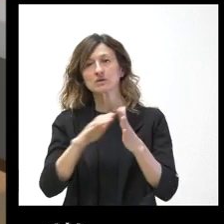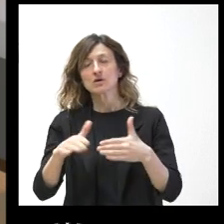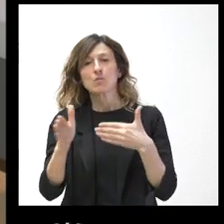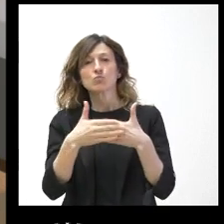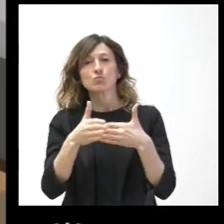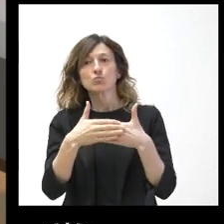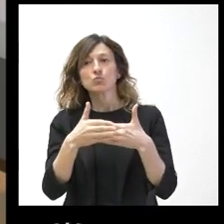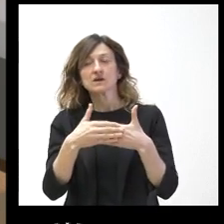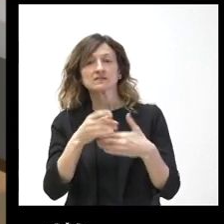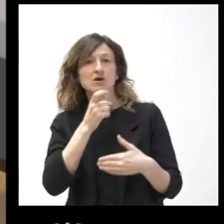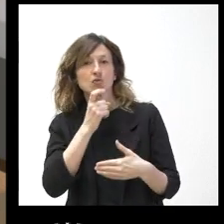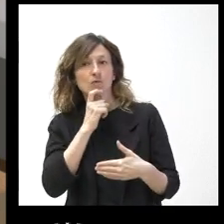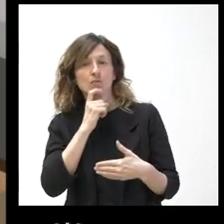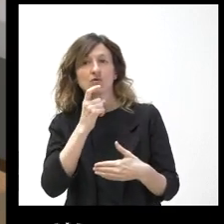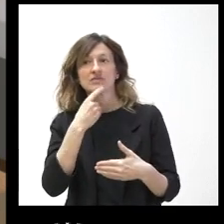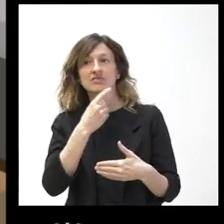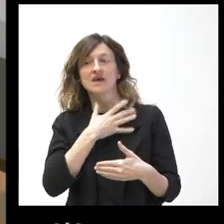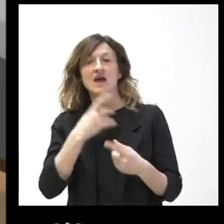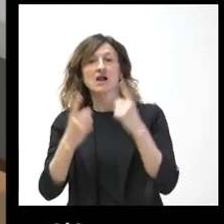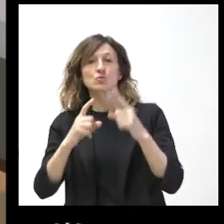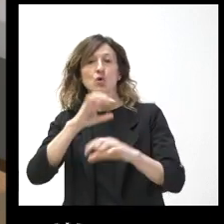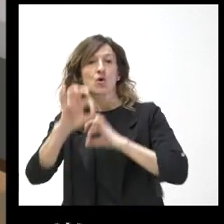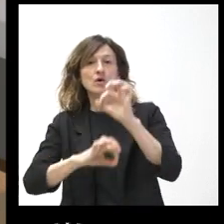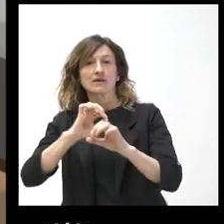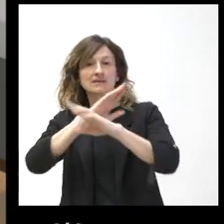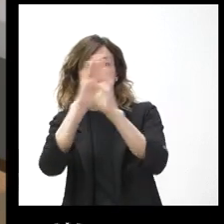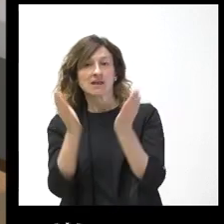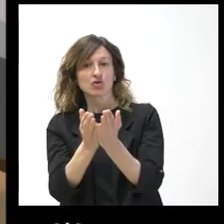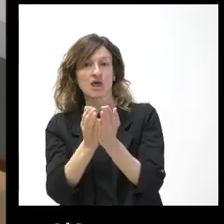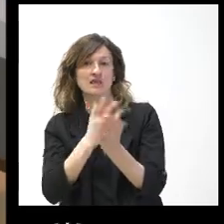que han generado polémica e incluso el rechazo de algún organismo internacional. Gracias.